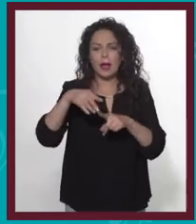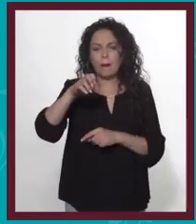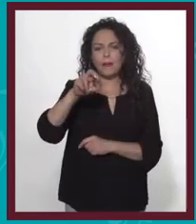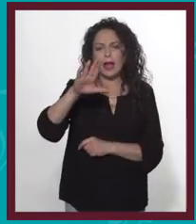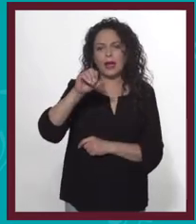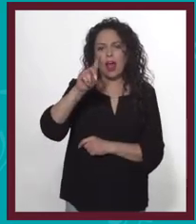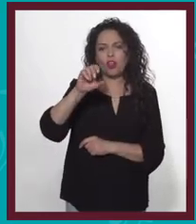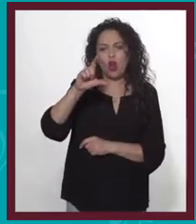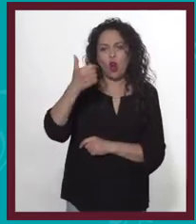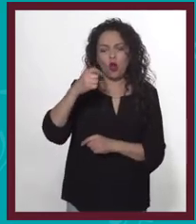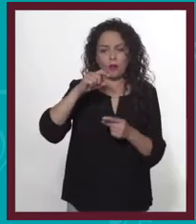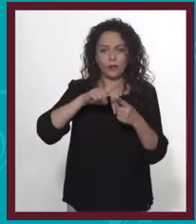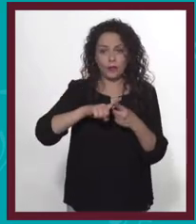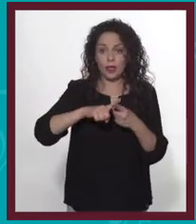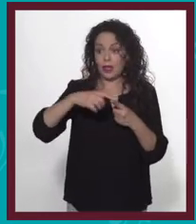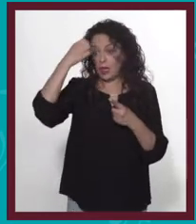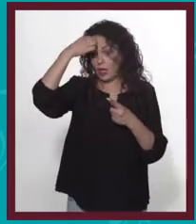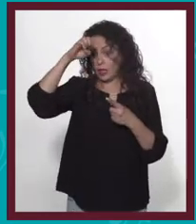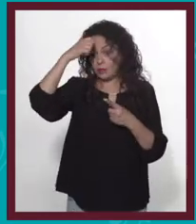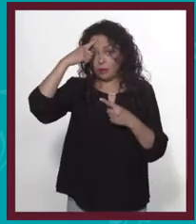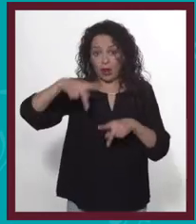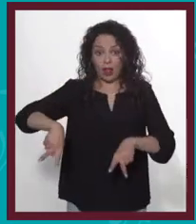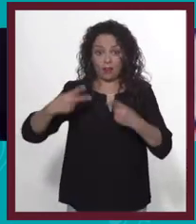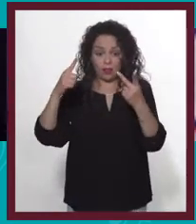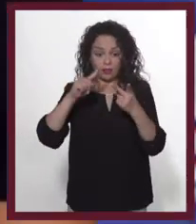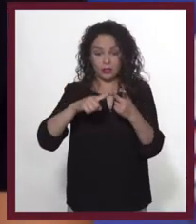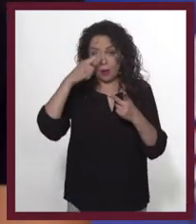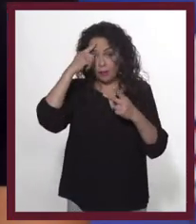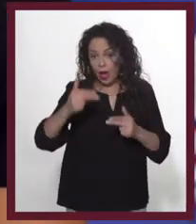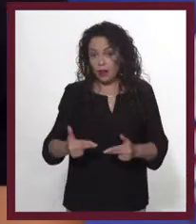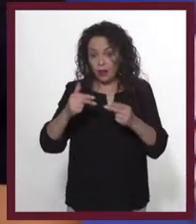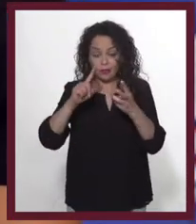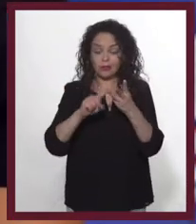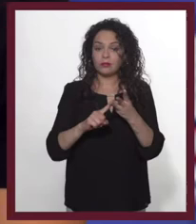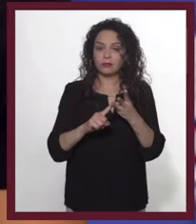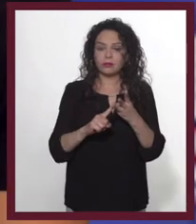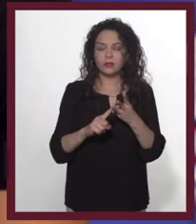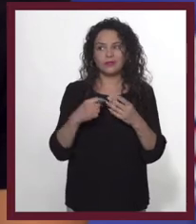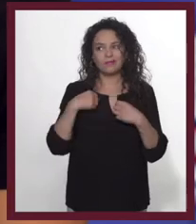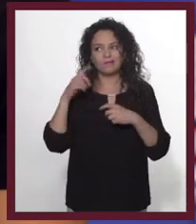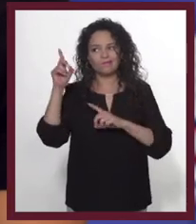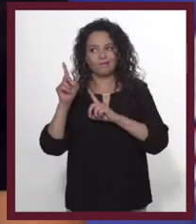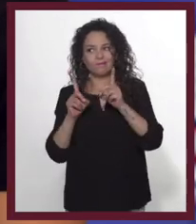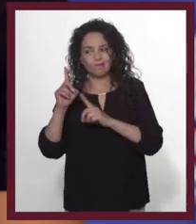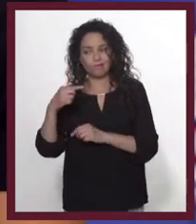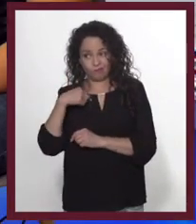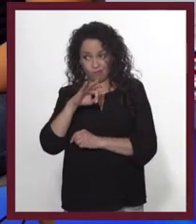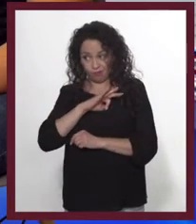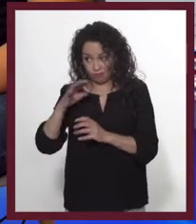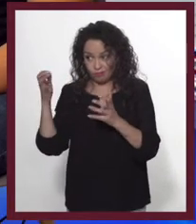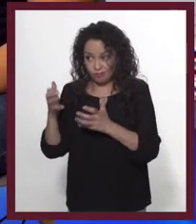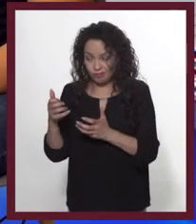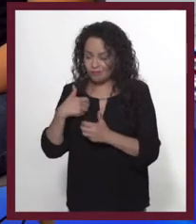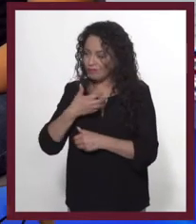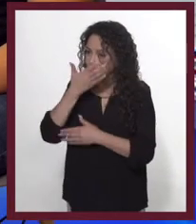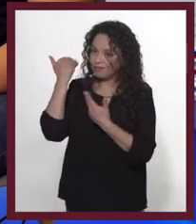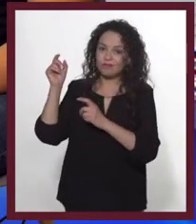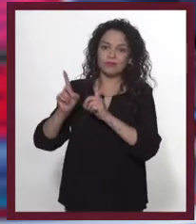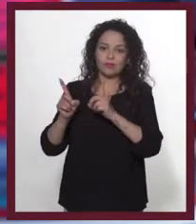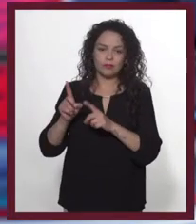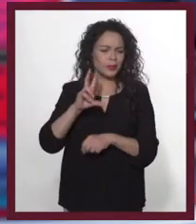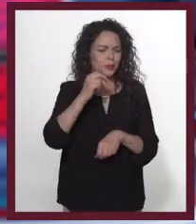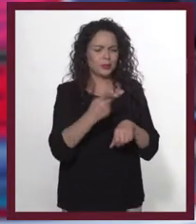mercadólogos, expertos en ventas y expertos en negocios. No estoy seguro si es lo mío. No pasa nada.